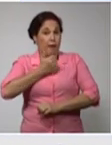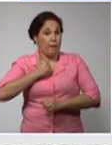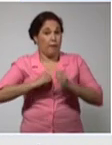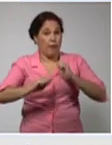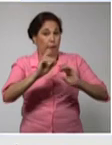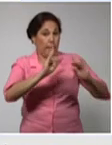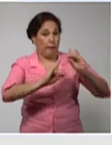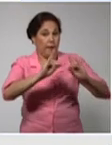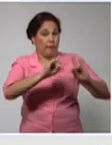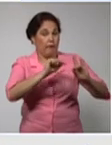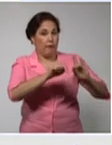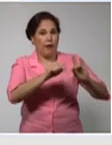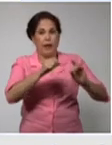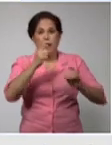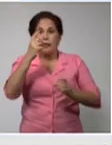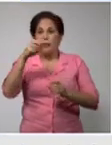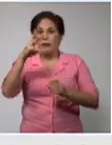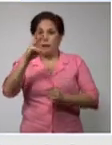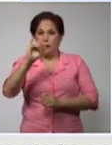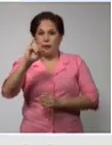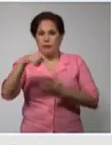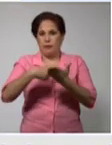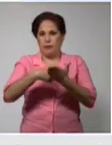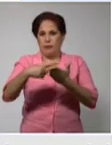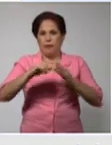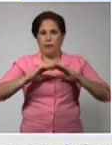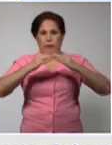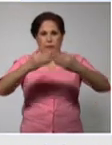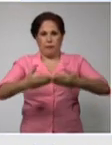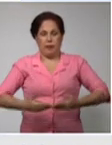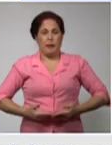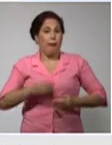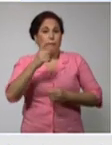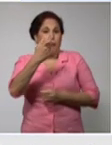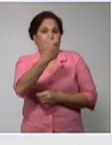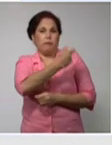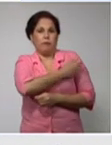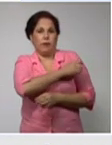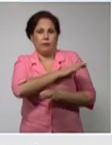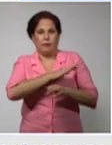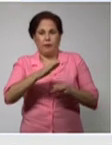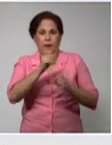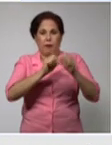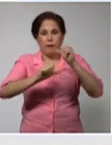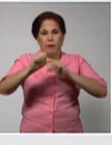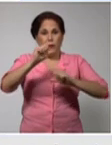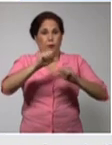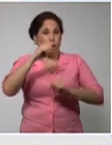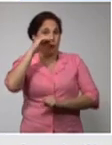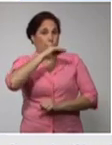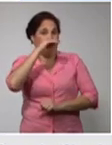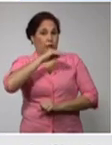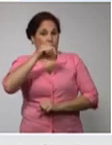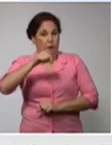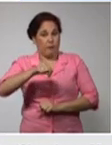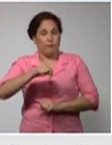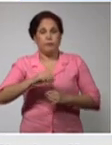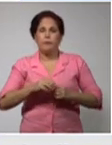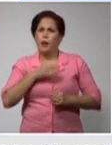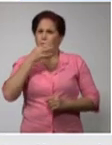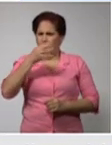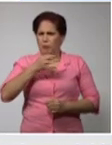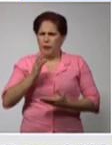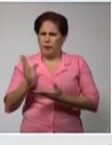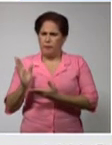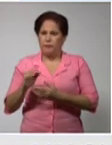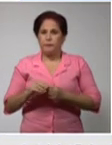36 semanas de embarazo cuando recibió la primera dosis de la vacuna de laboratorios modernas aquí la hemos mencionado muchísimo